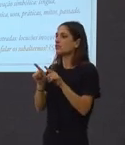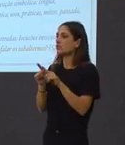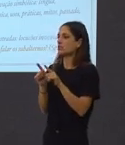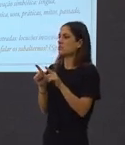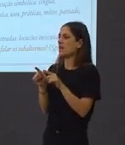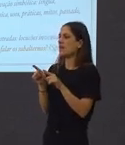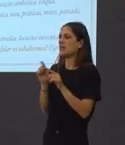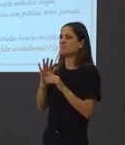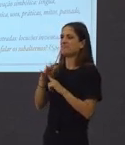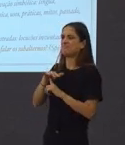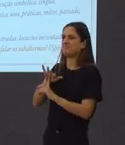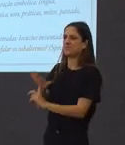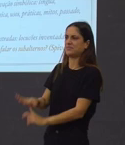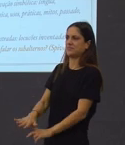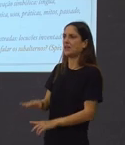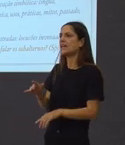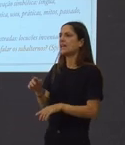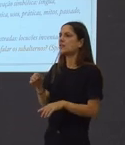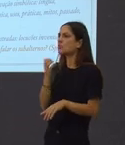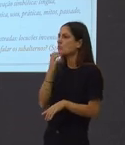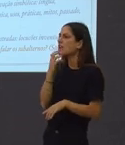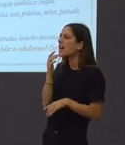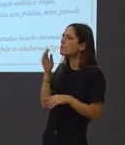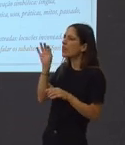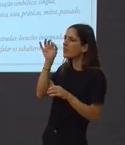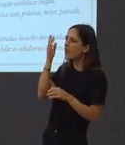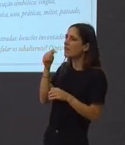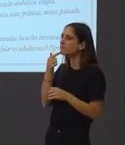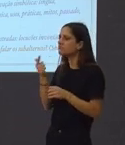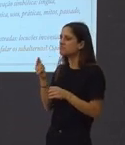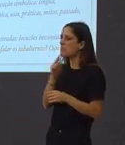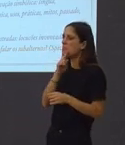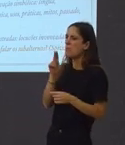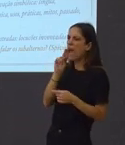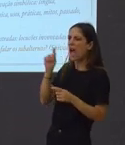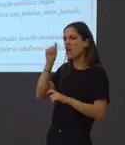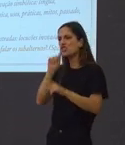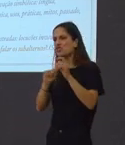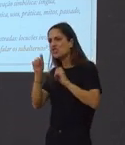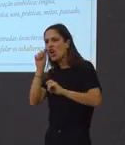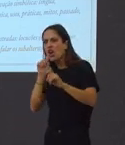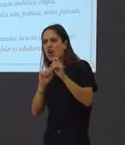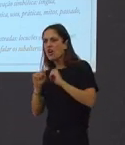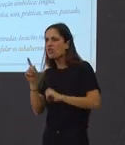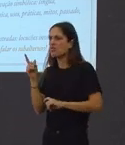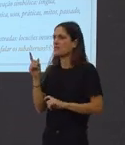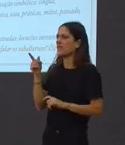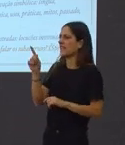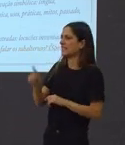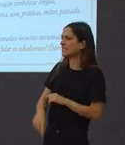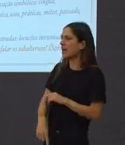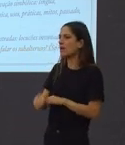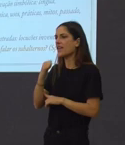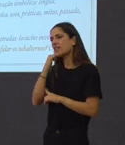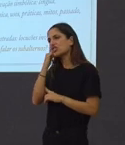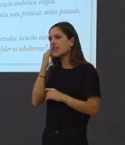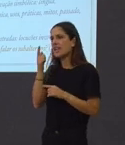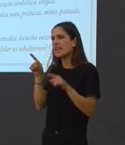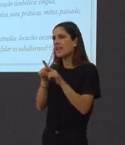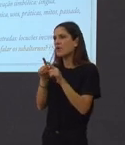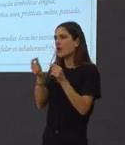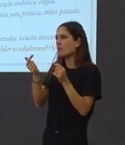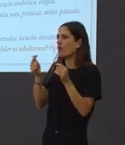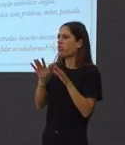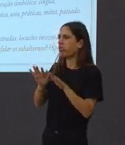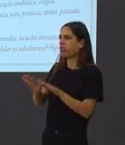total, nesa idea, nai, desactivada, xero, Miqueira, da Galiza, tamén rosaliana, e toda esa idea